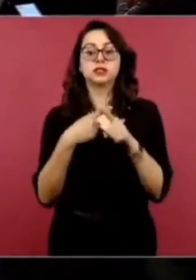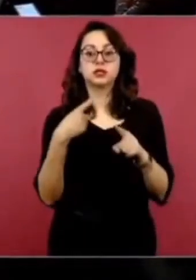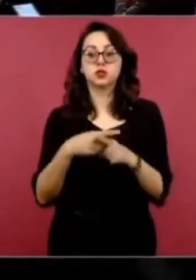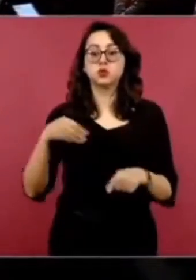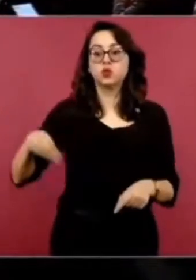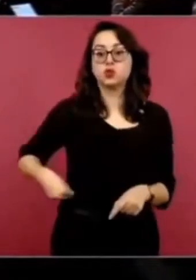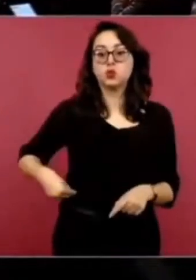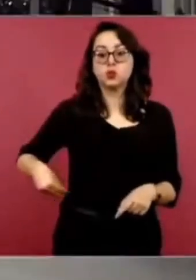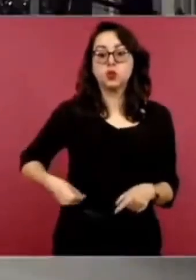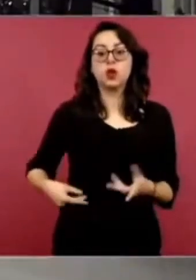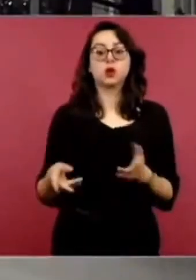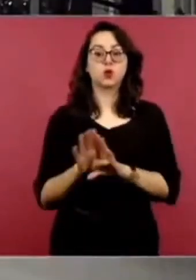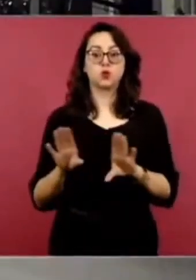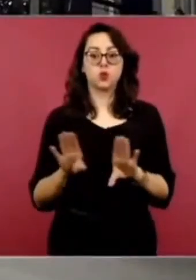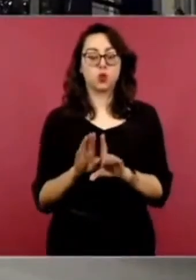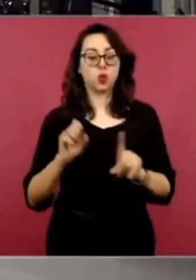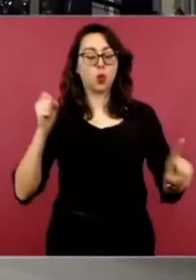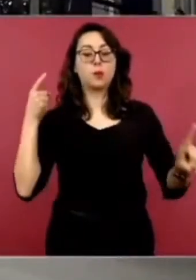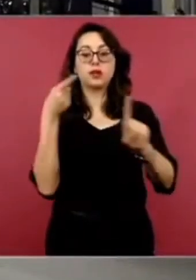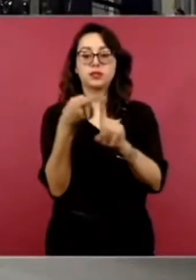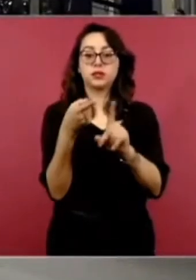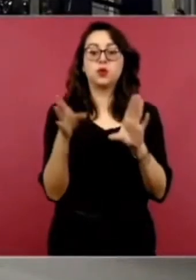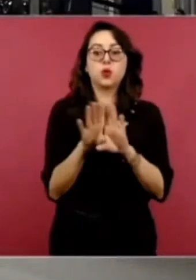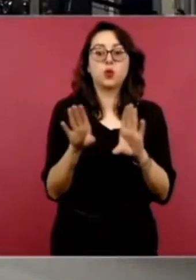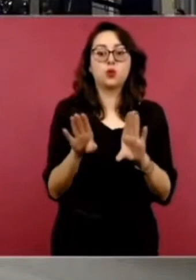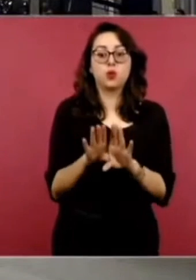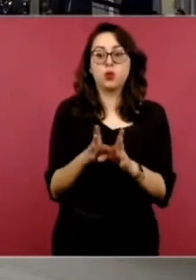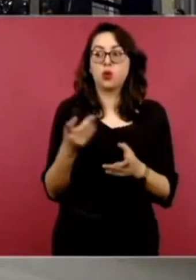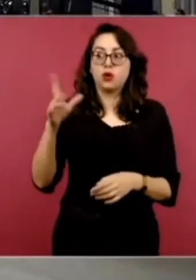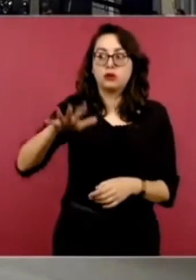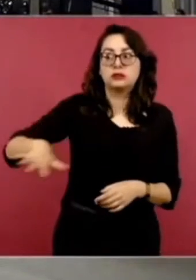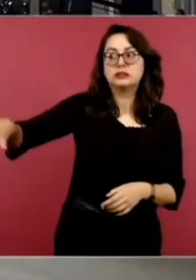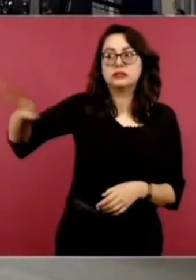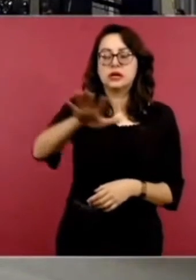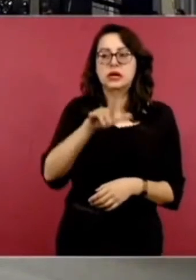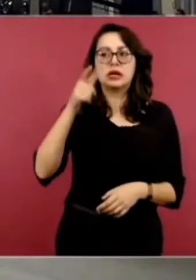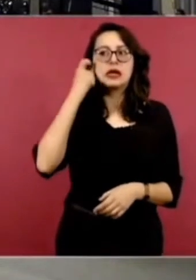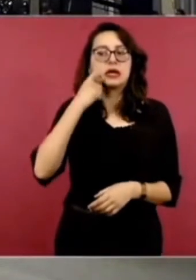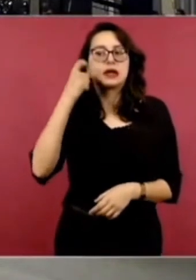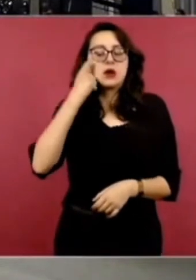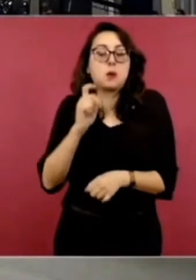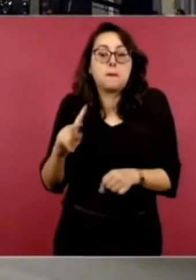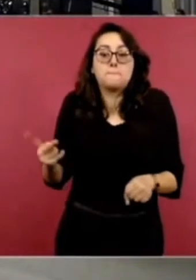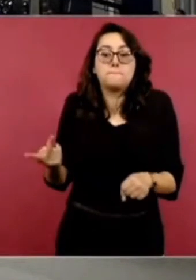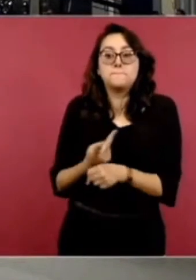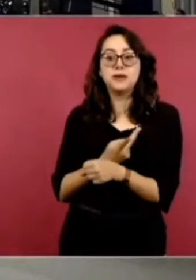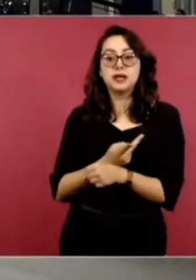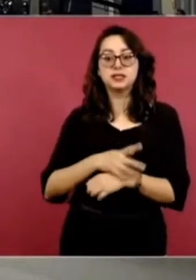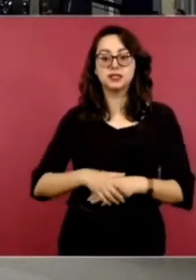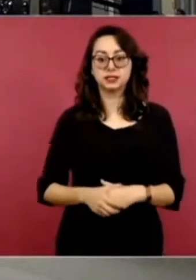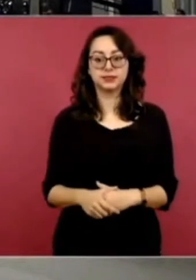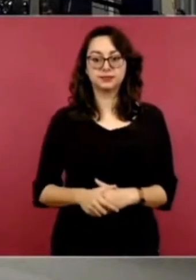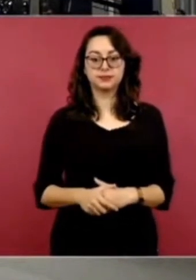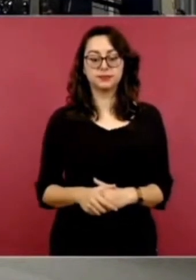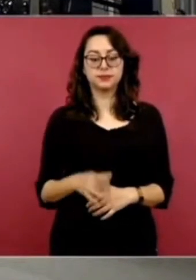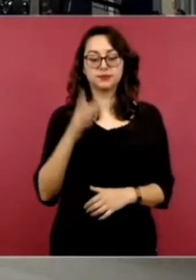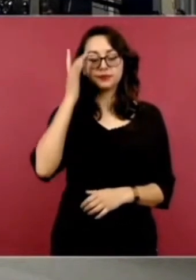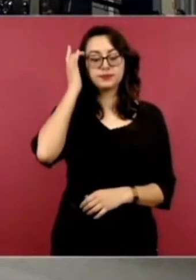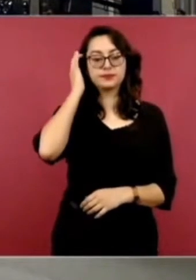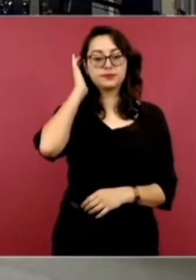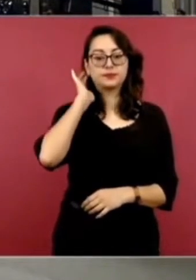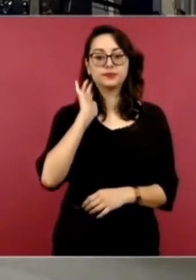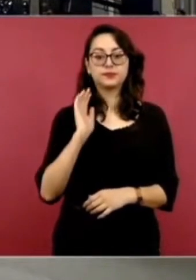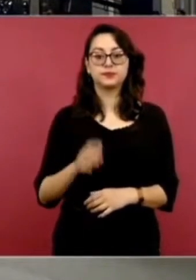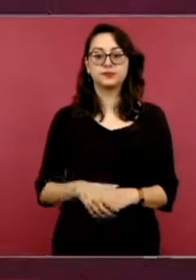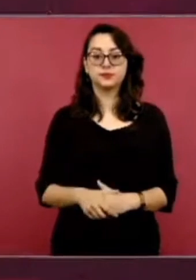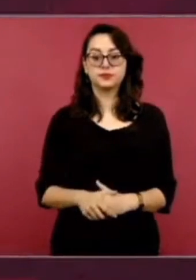que ustedes ven de lo que está sucediendo, al menos en este momento en Guerrero. Bueno, ya está la investigación en curso. curso,